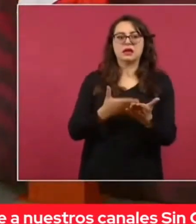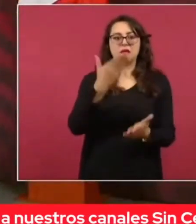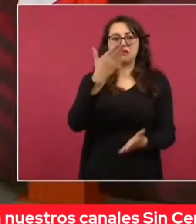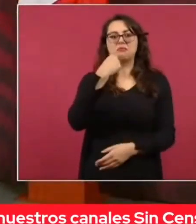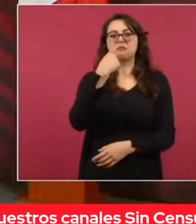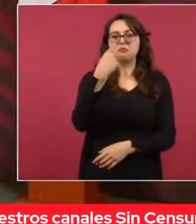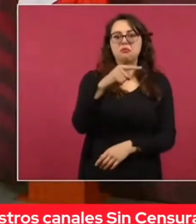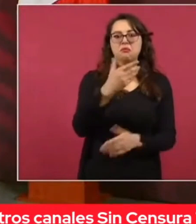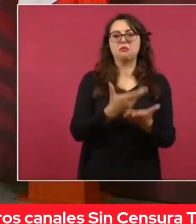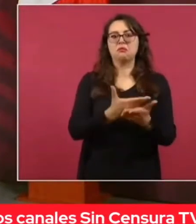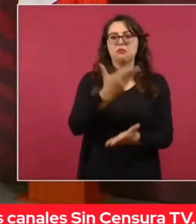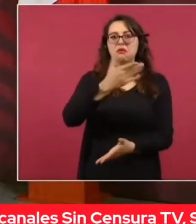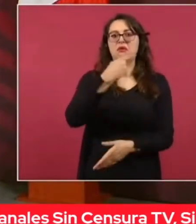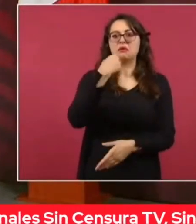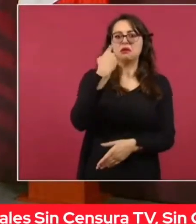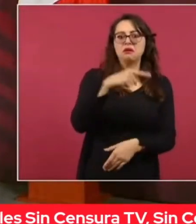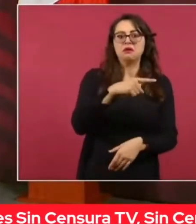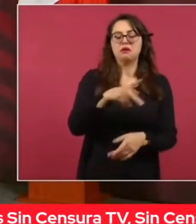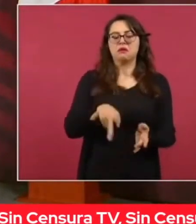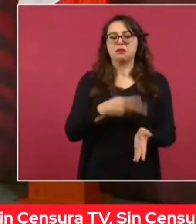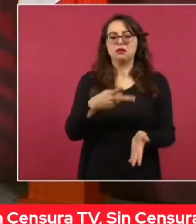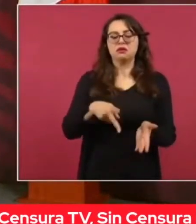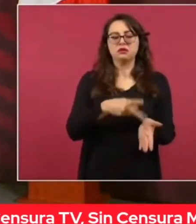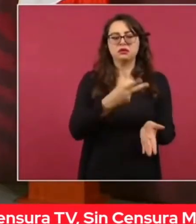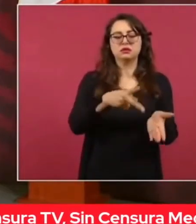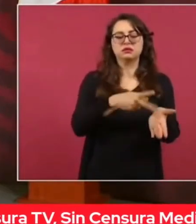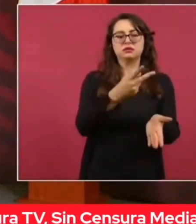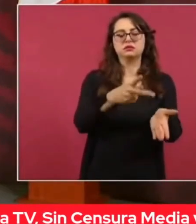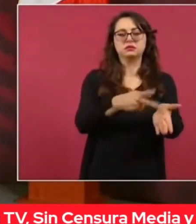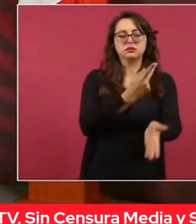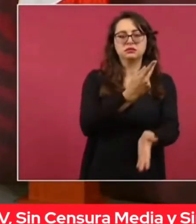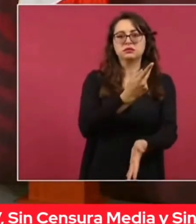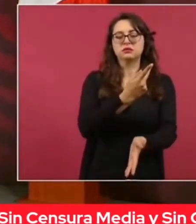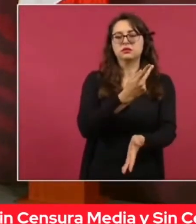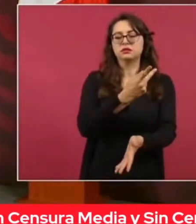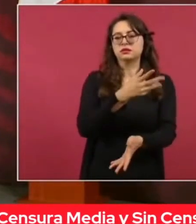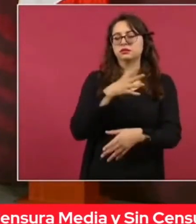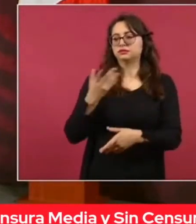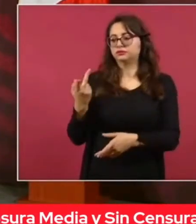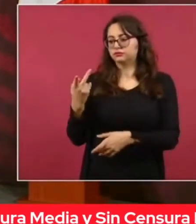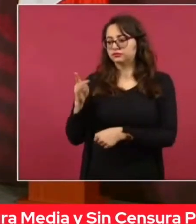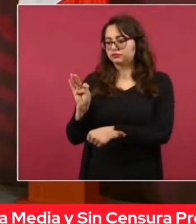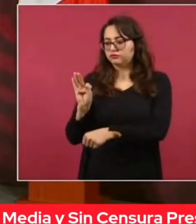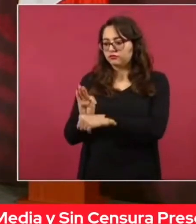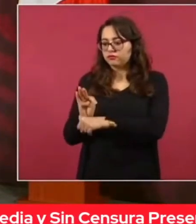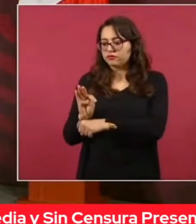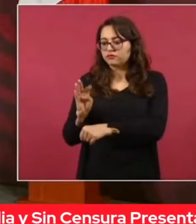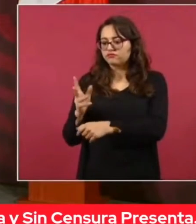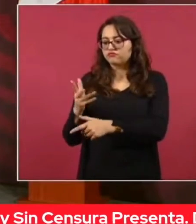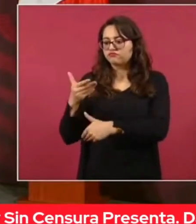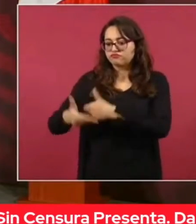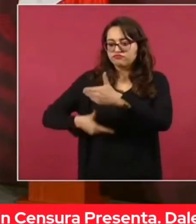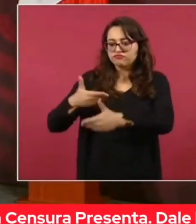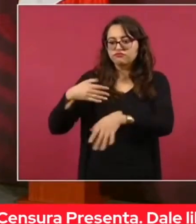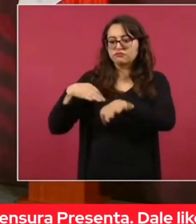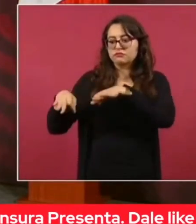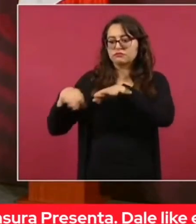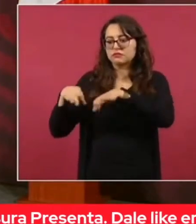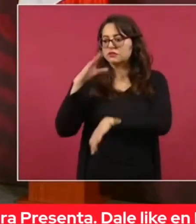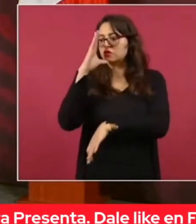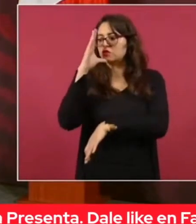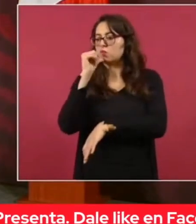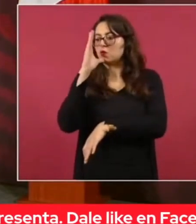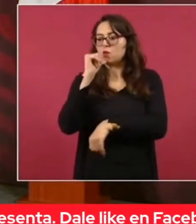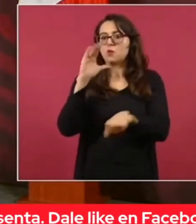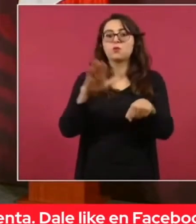el Poder Judicial y en particular la Suprema Corte que